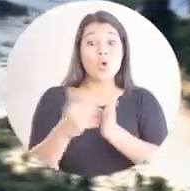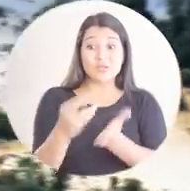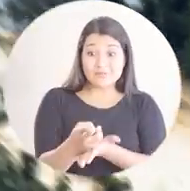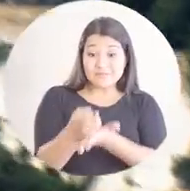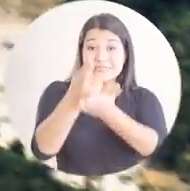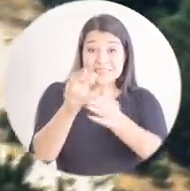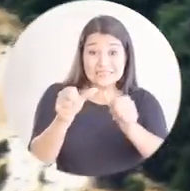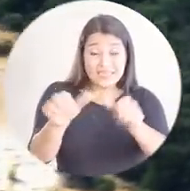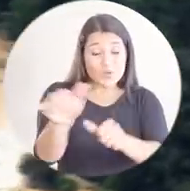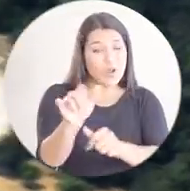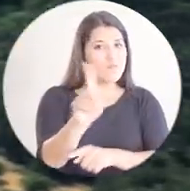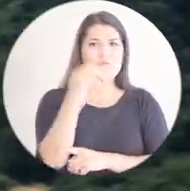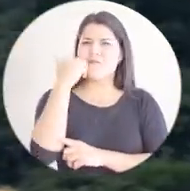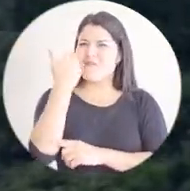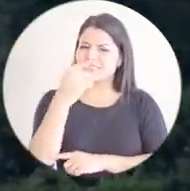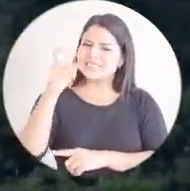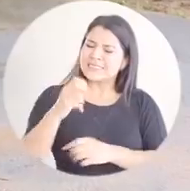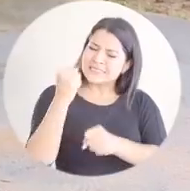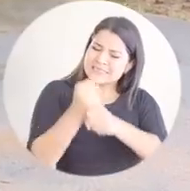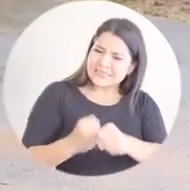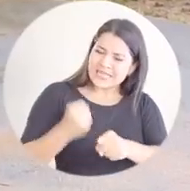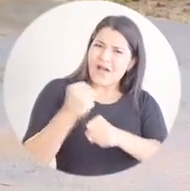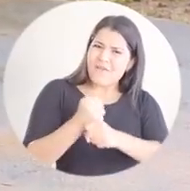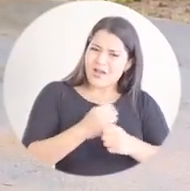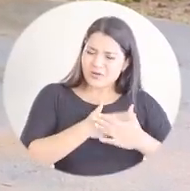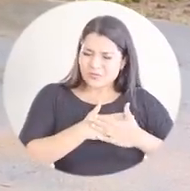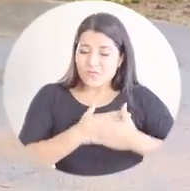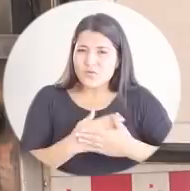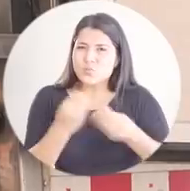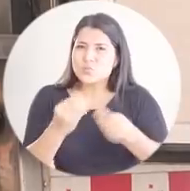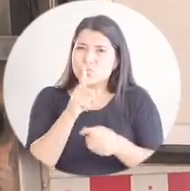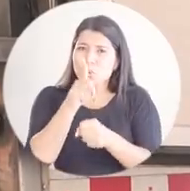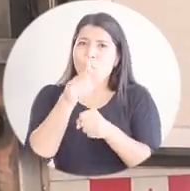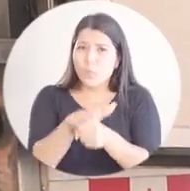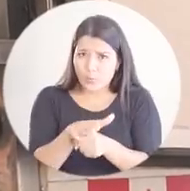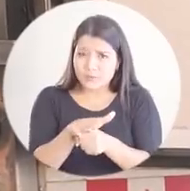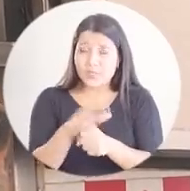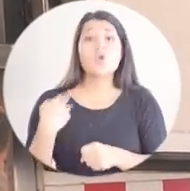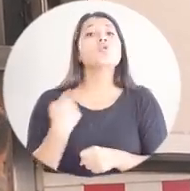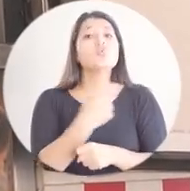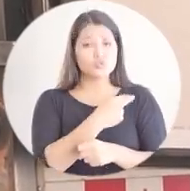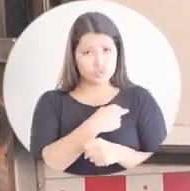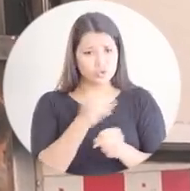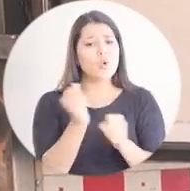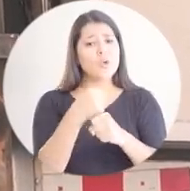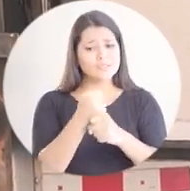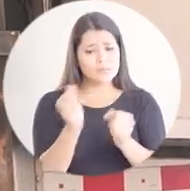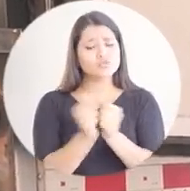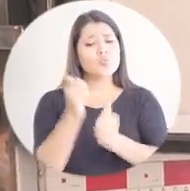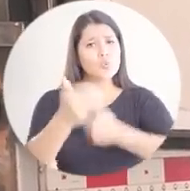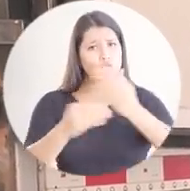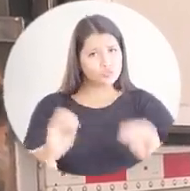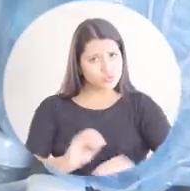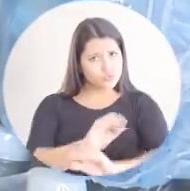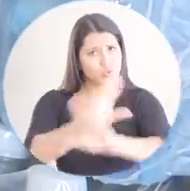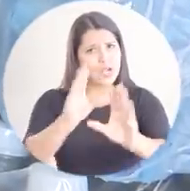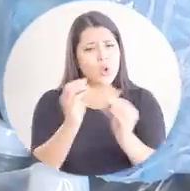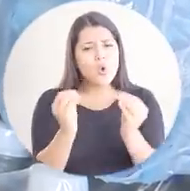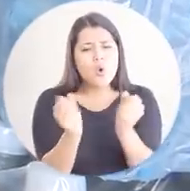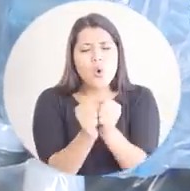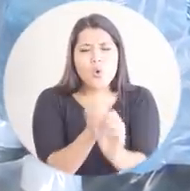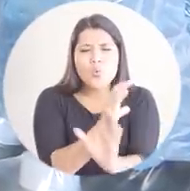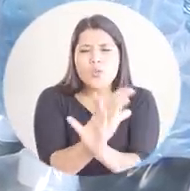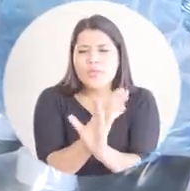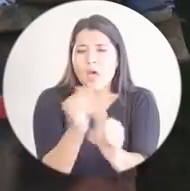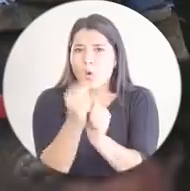Requerirá mucho esfuerzo y un profundo compromiso. Lo haremos con absoluta transparencia, cuidado y